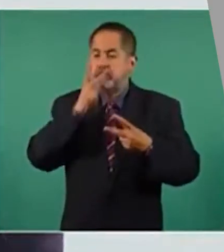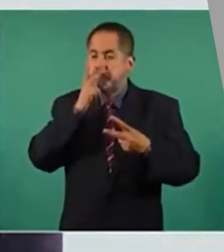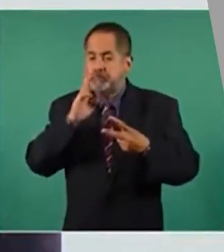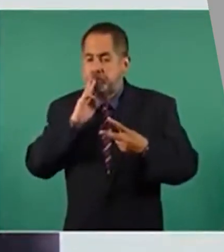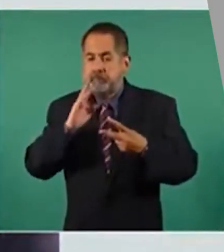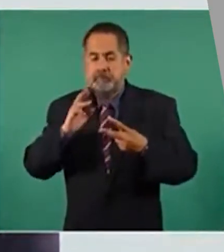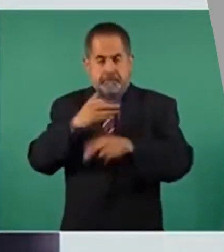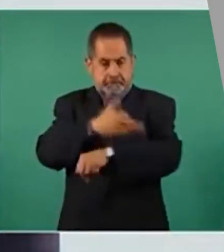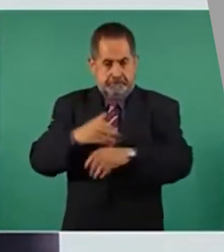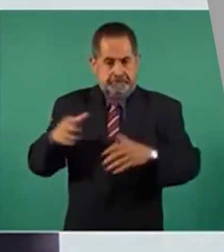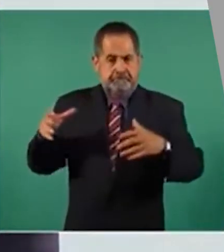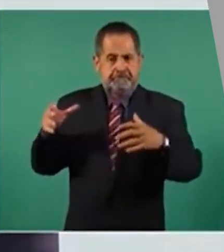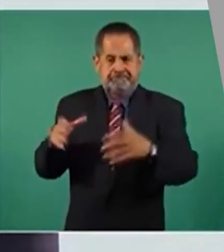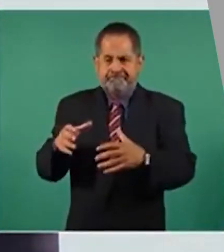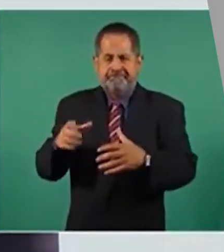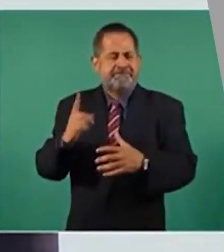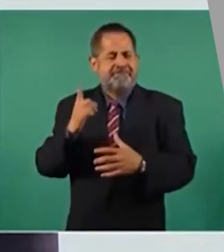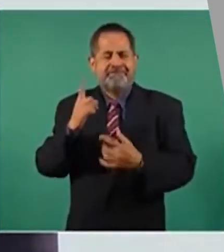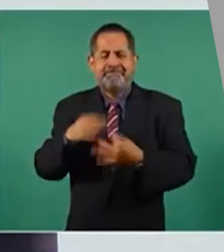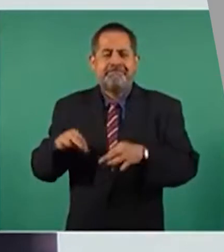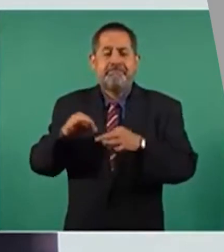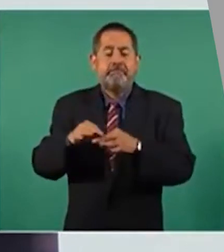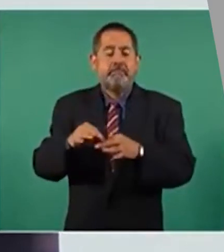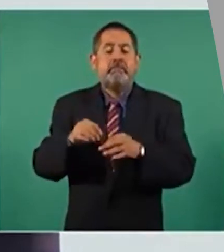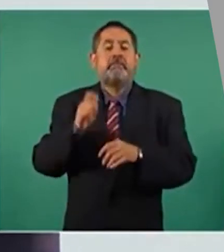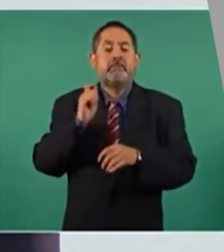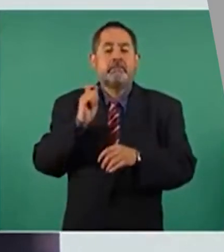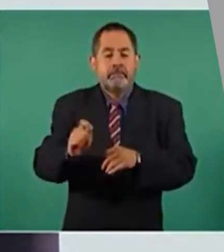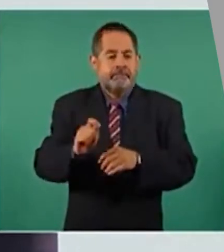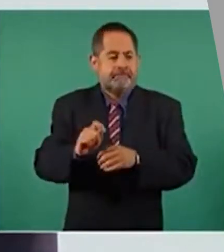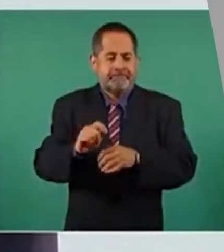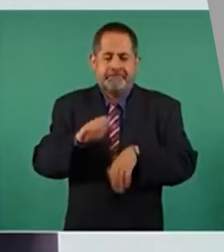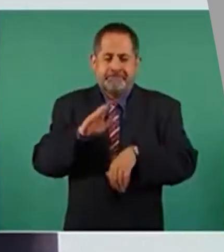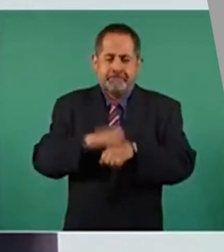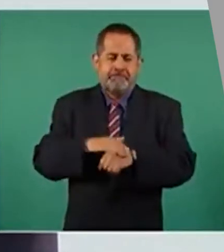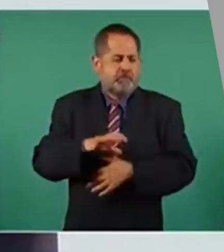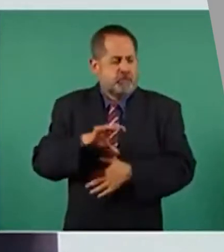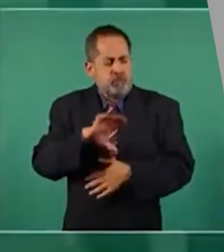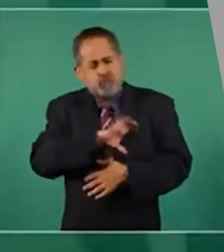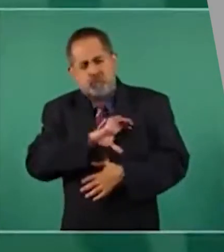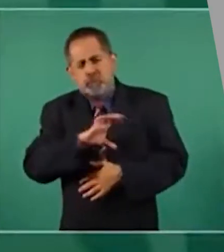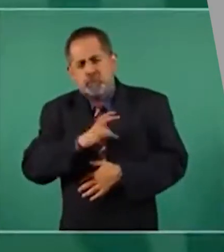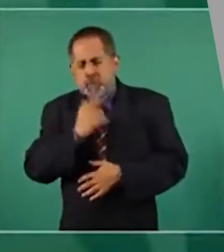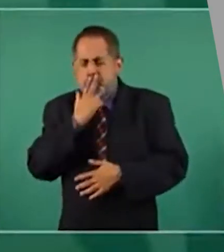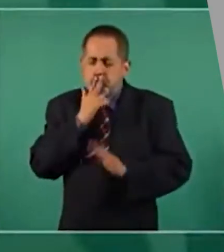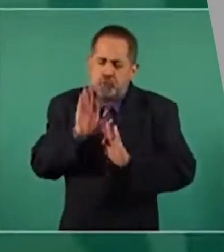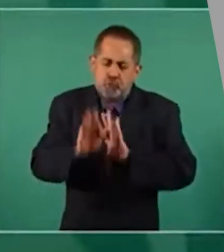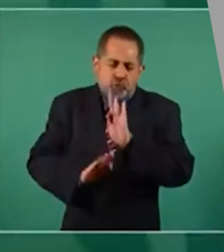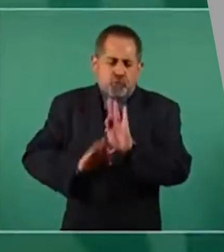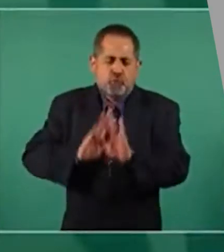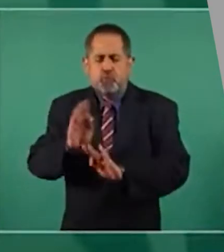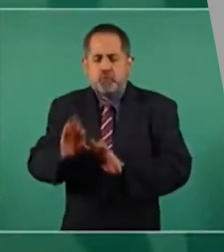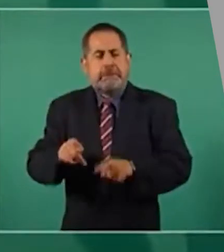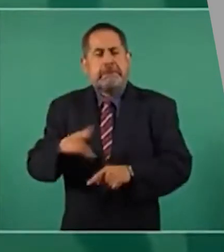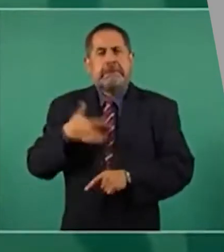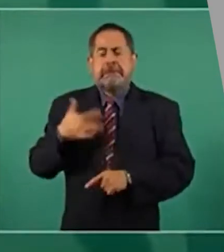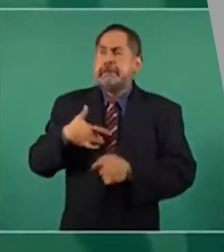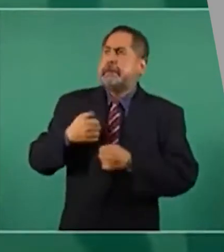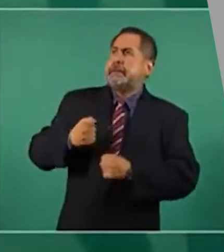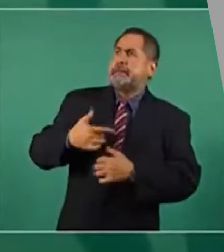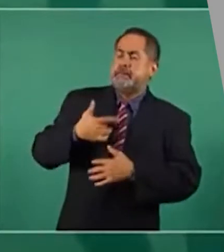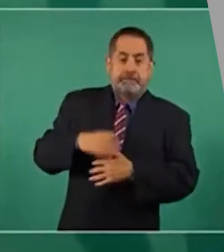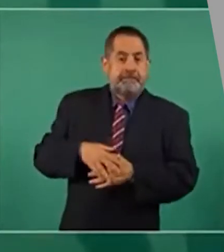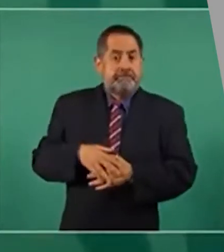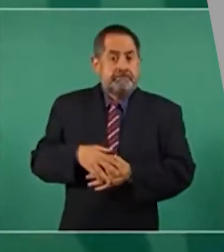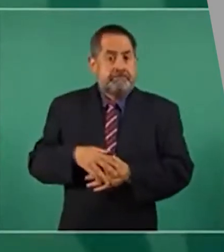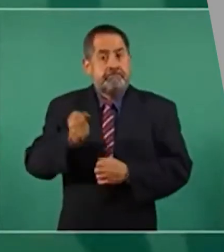fortalezcamos más que otra cosa la seguridad y la parte afectiva de nuestros niños. Muchos pequeñitos de verdad que estaban muy